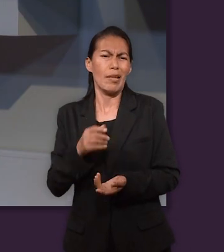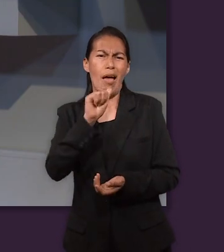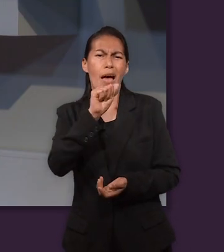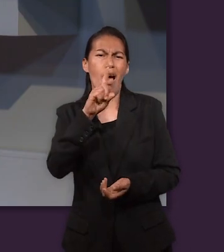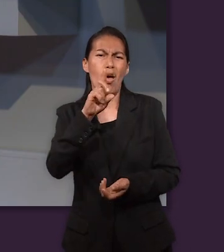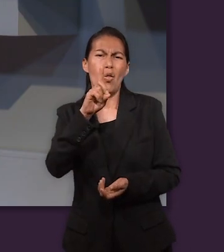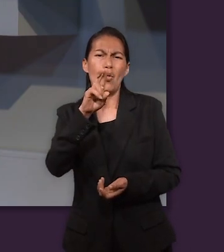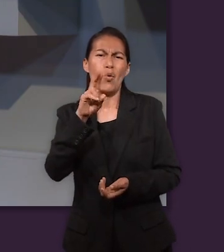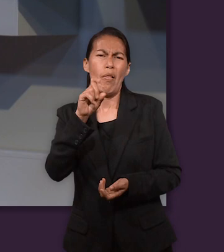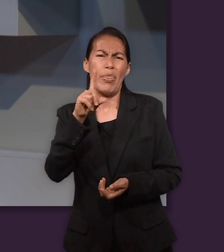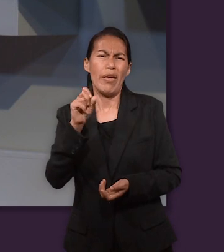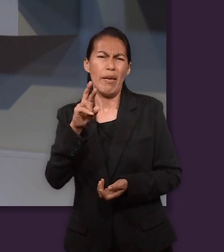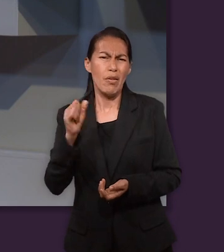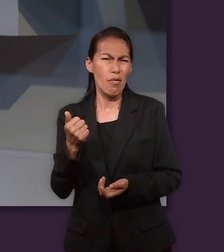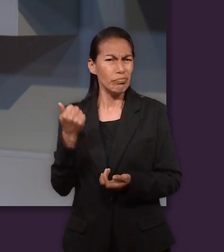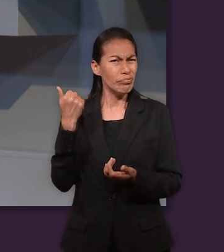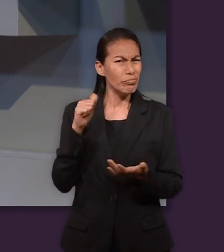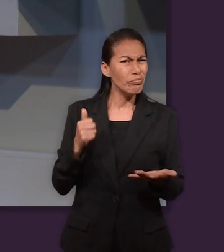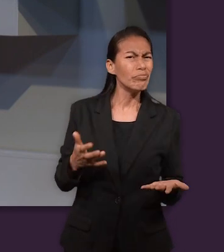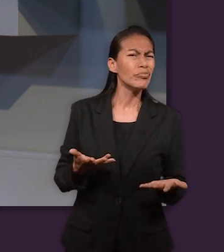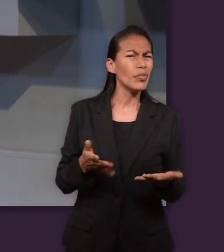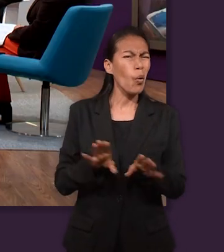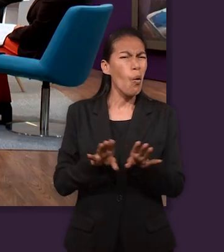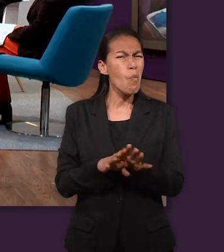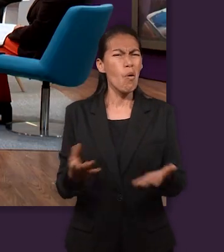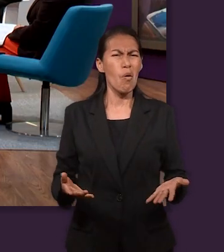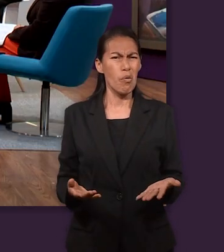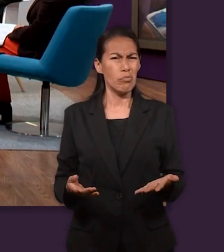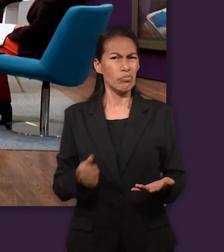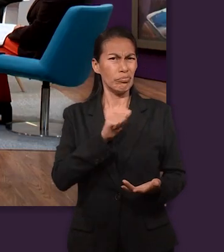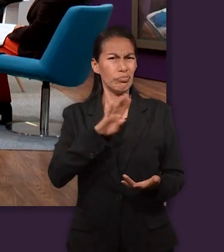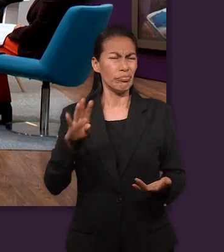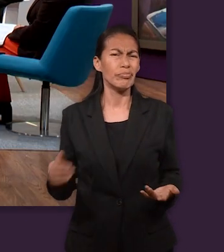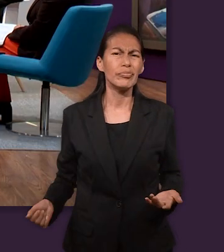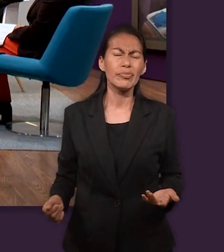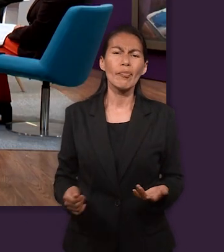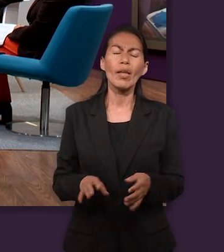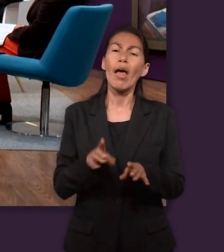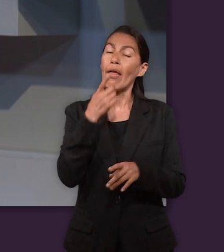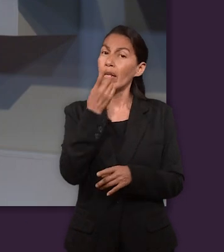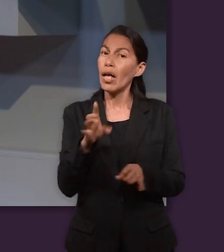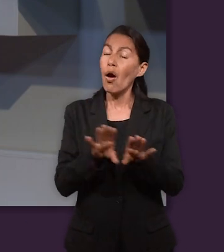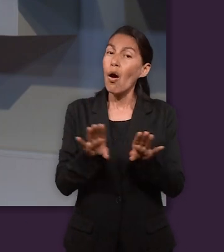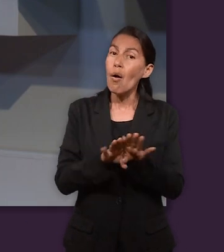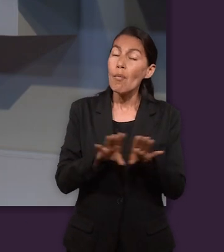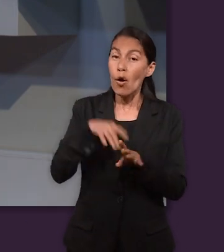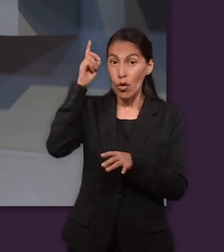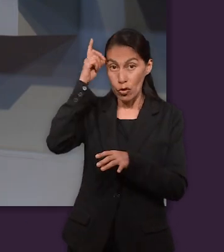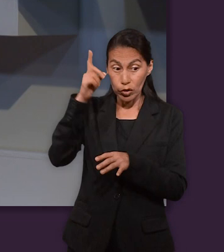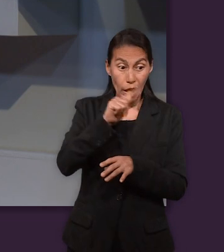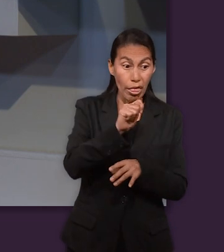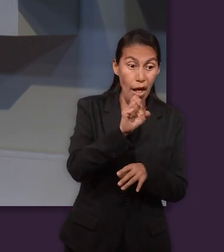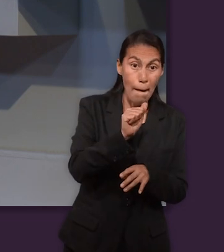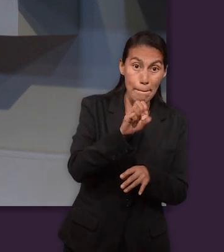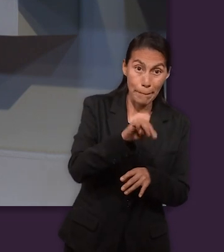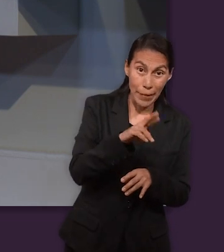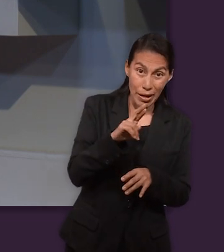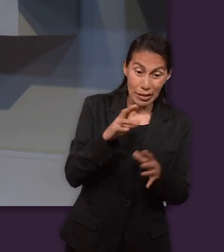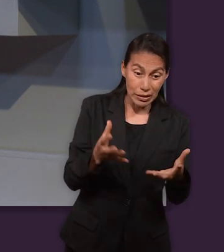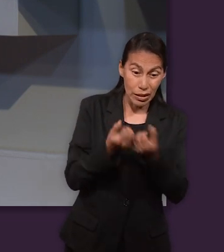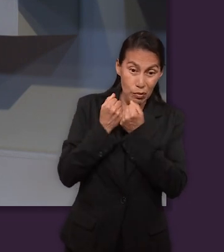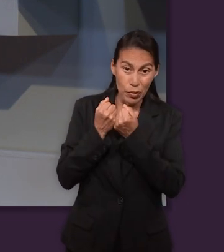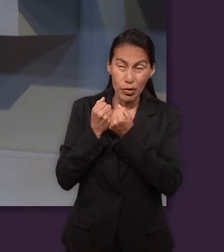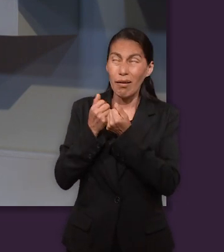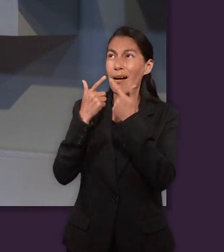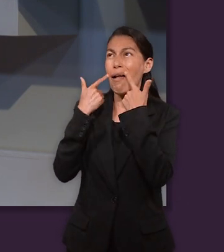su gracia terminó. sea, de ahí viene Jesús, de ahí viene el Mesías. Así como Dios salvó a Tamar mediante su